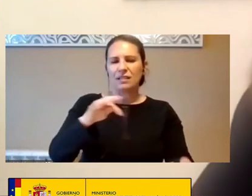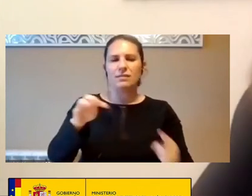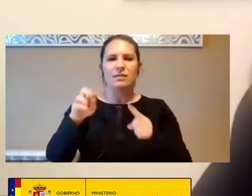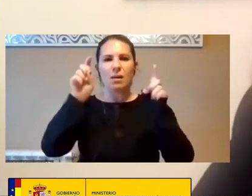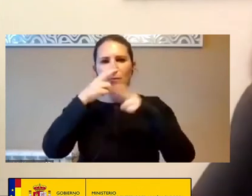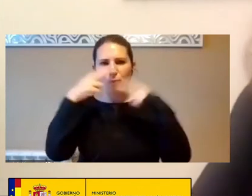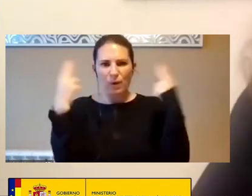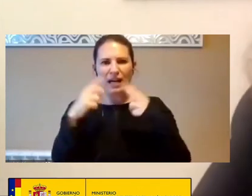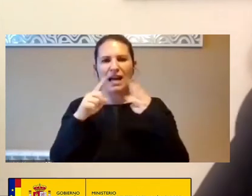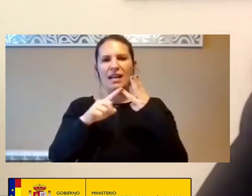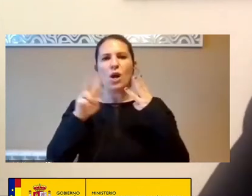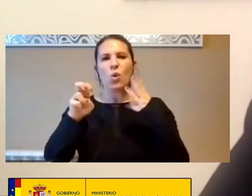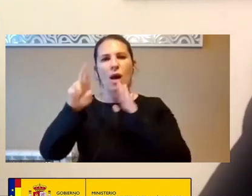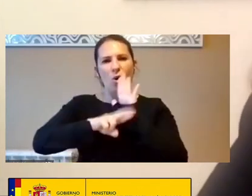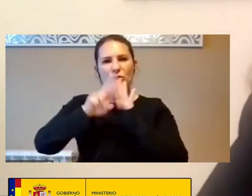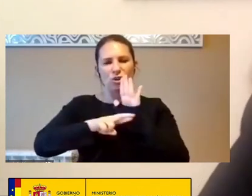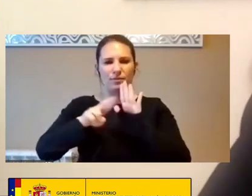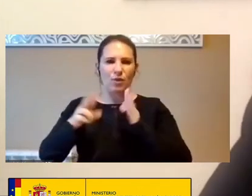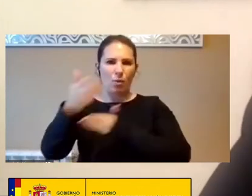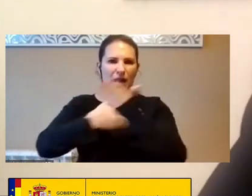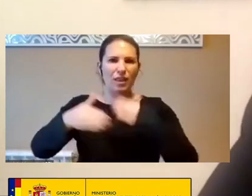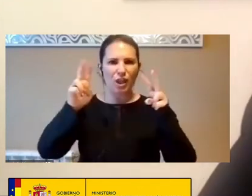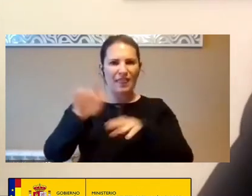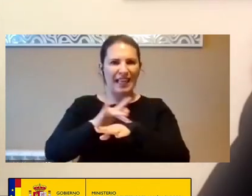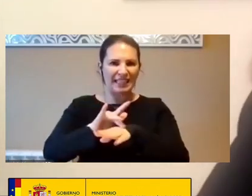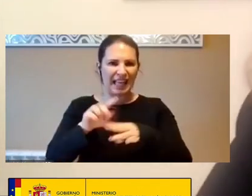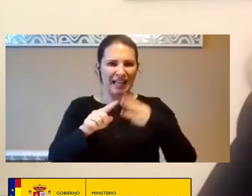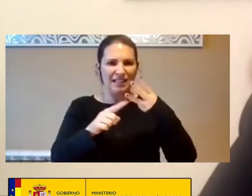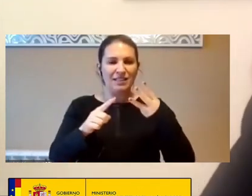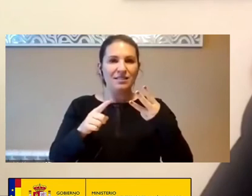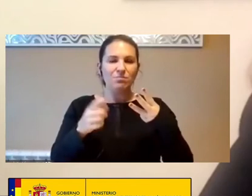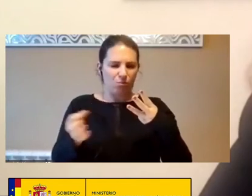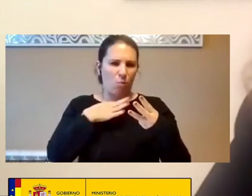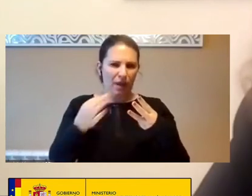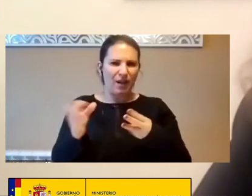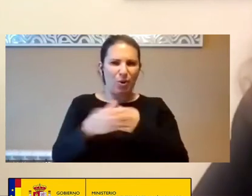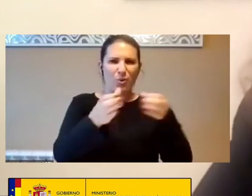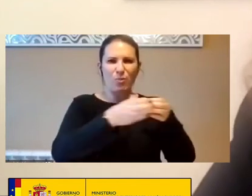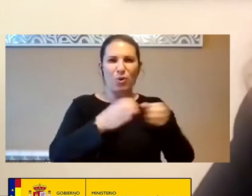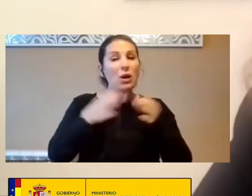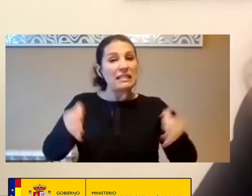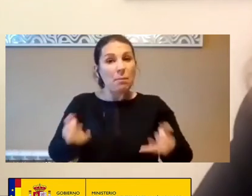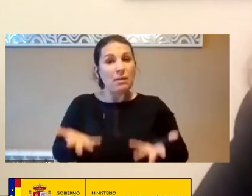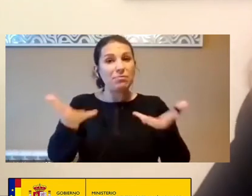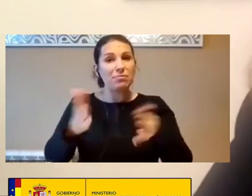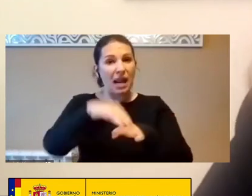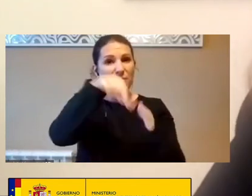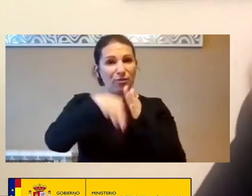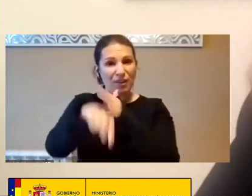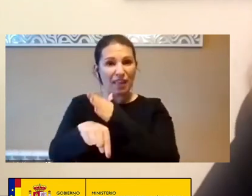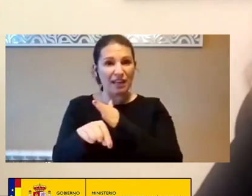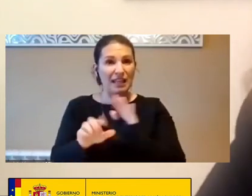Los Nuevos Términos De La Cooperación En Materia Digital Y Siempre A la disposición De Todos Ustedes Para Profundizar En Esto Y Bueno